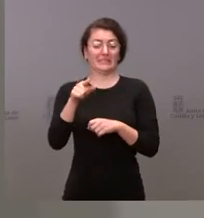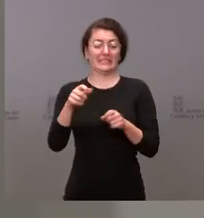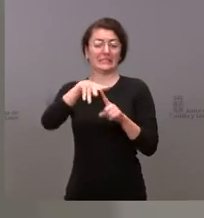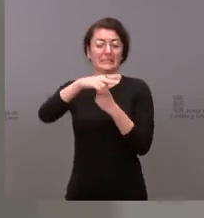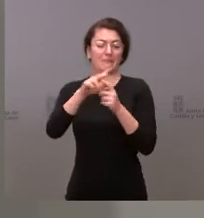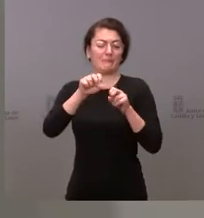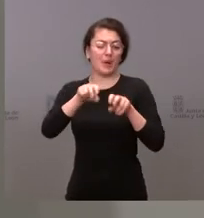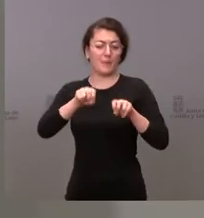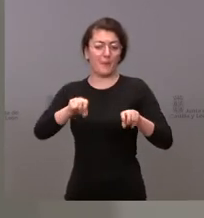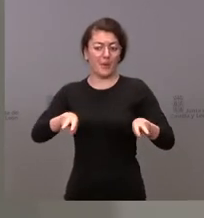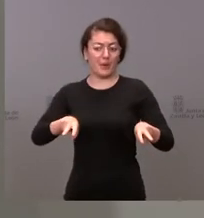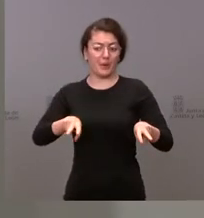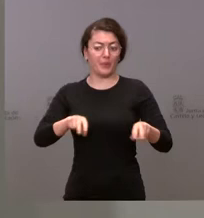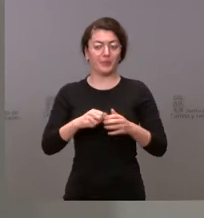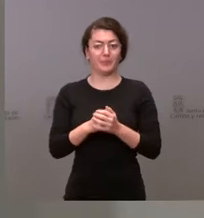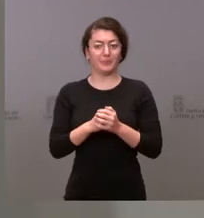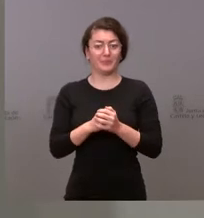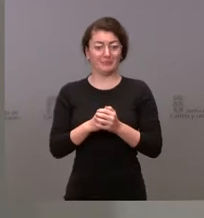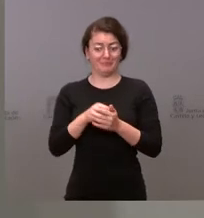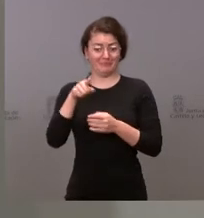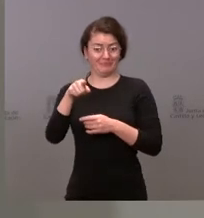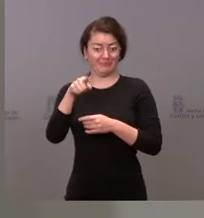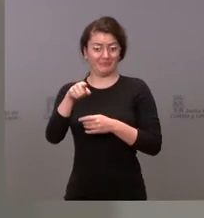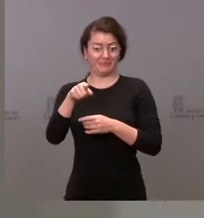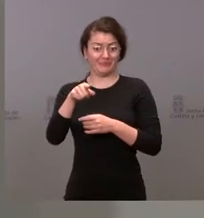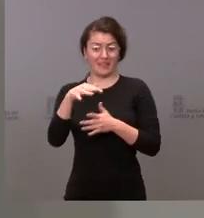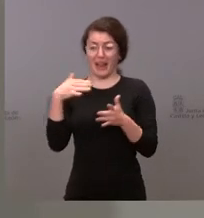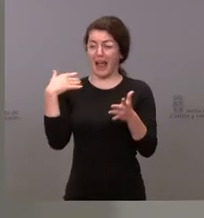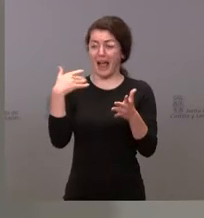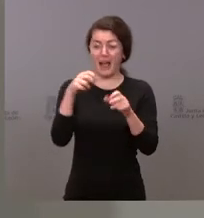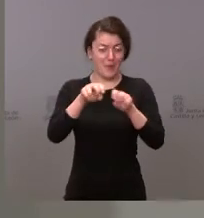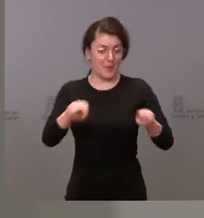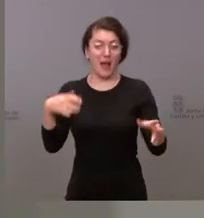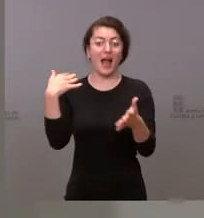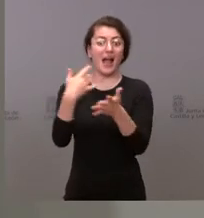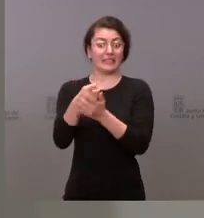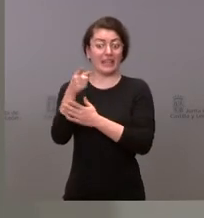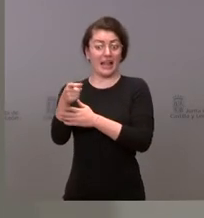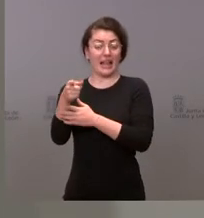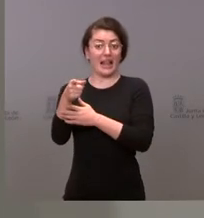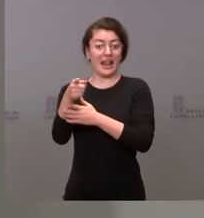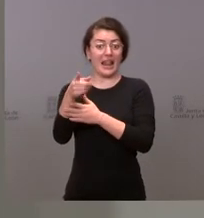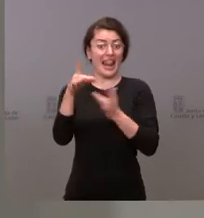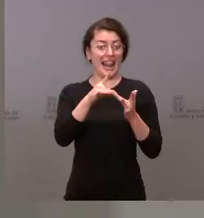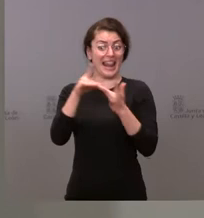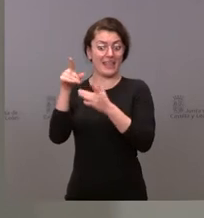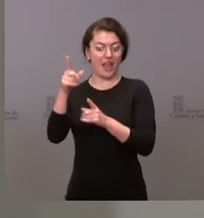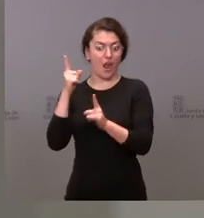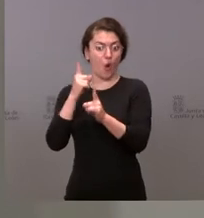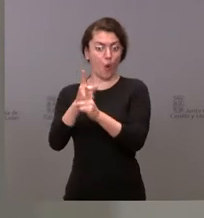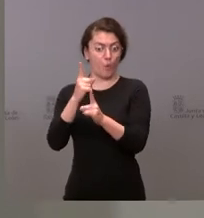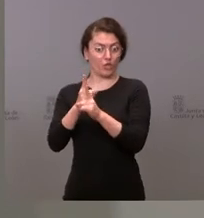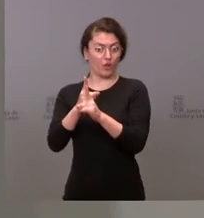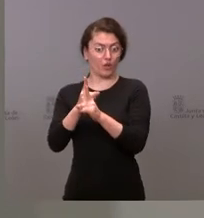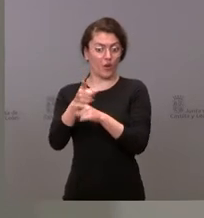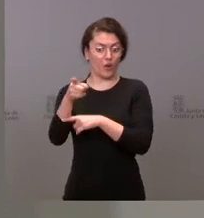de que el portavoz de la oposición, el líder del principal partido de